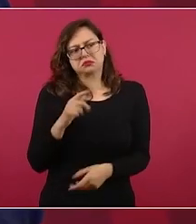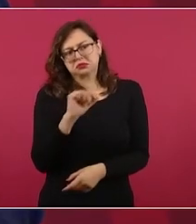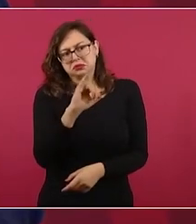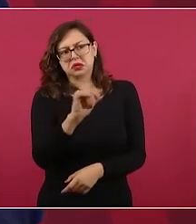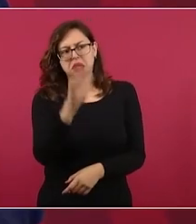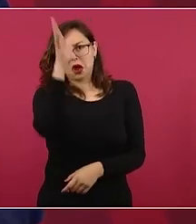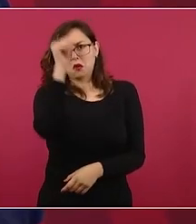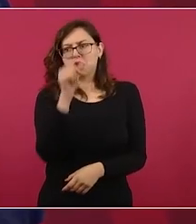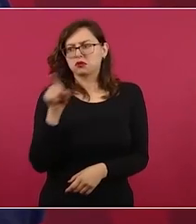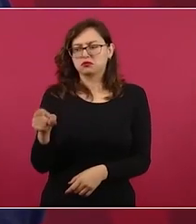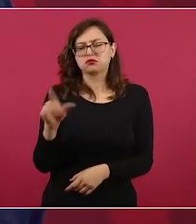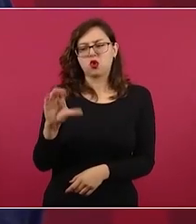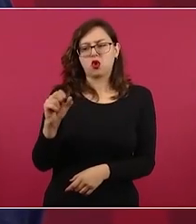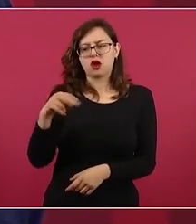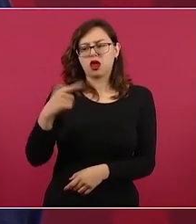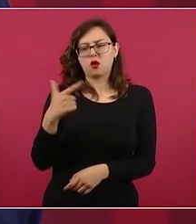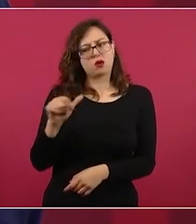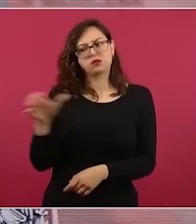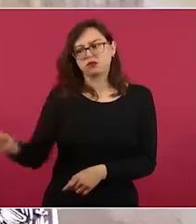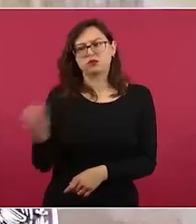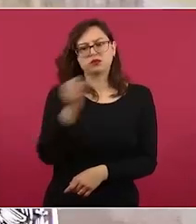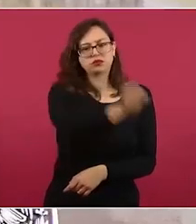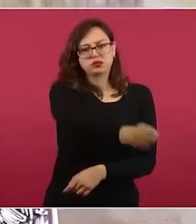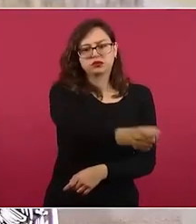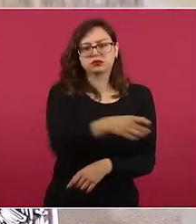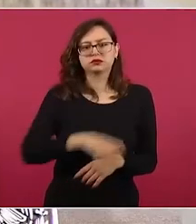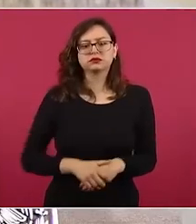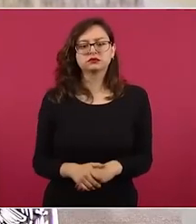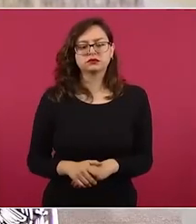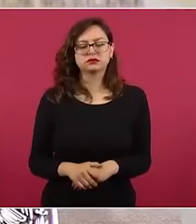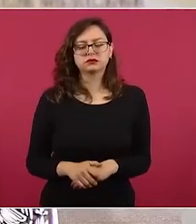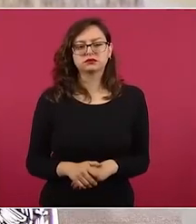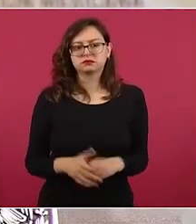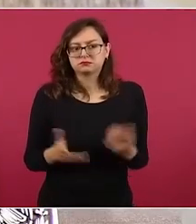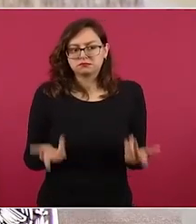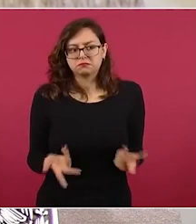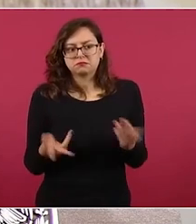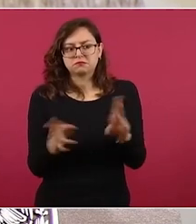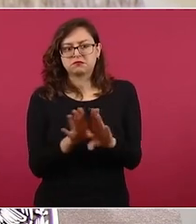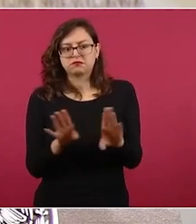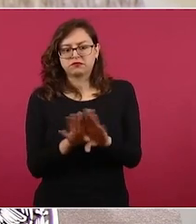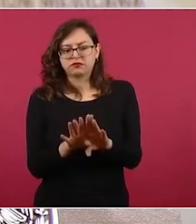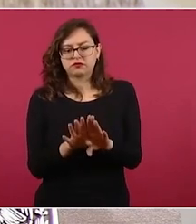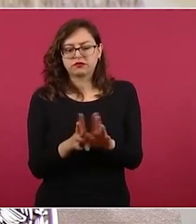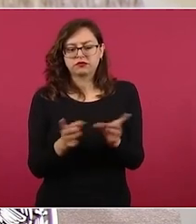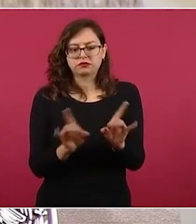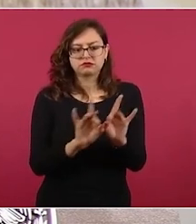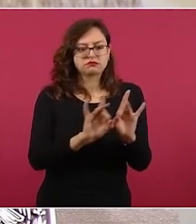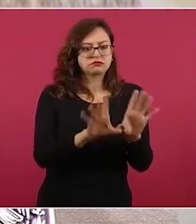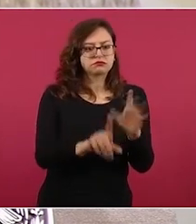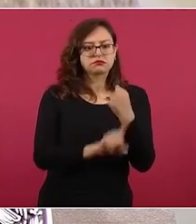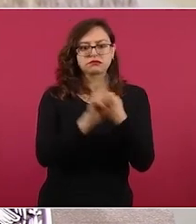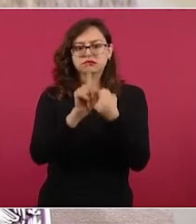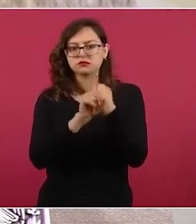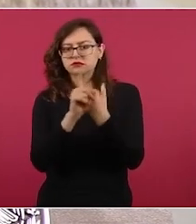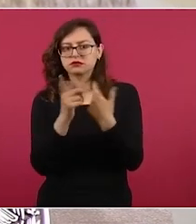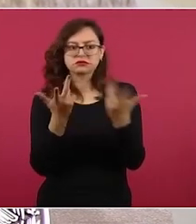de cómo enfrentar la crisis.